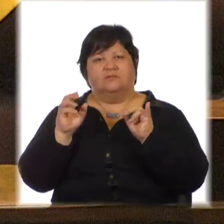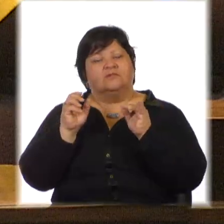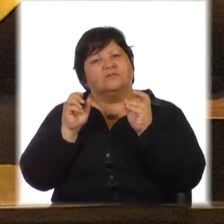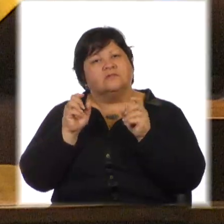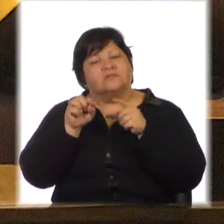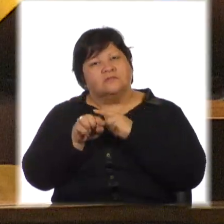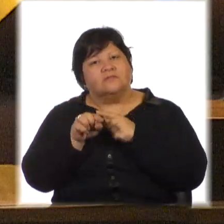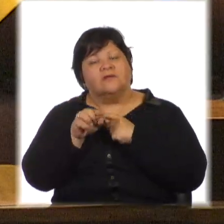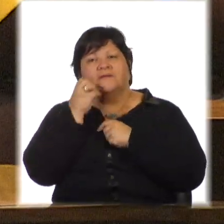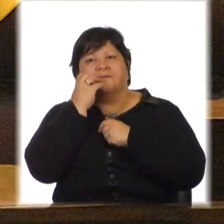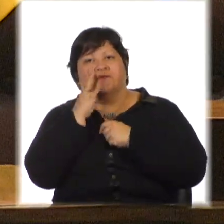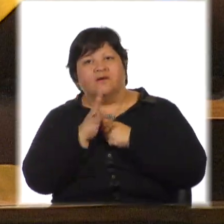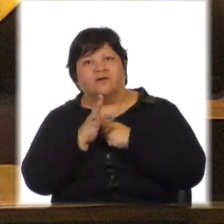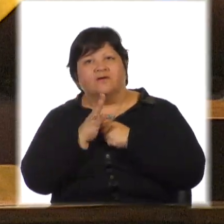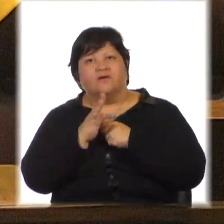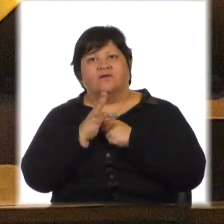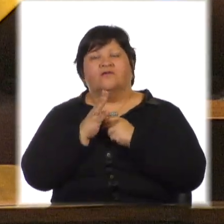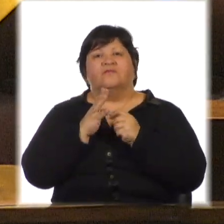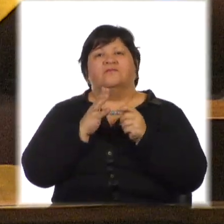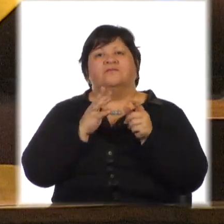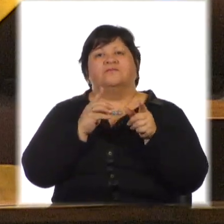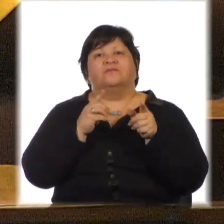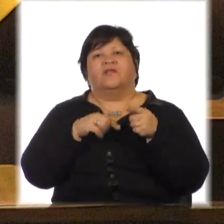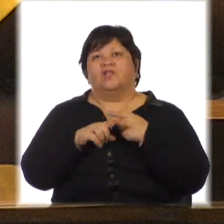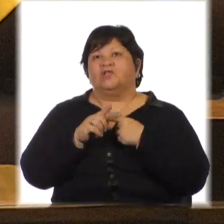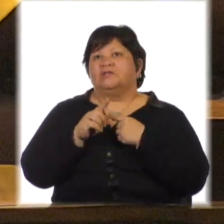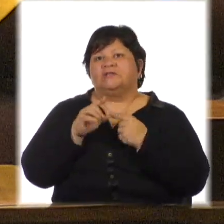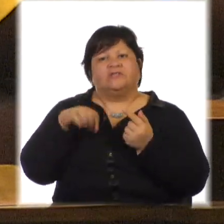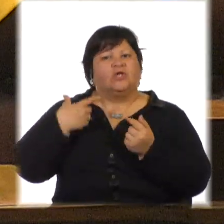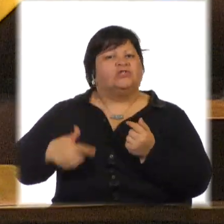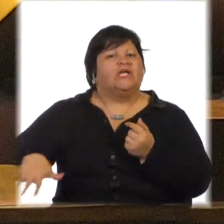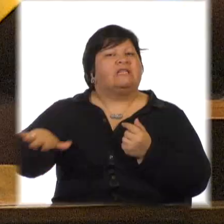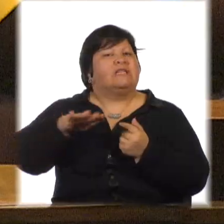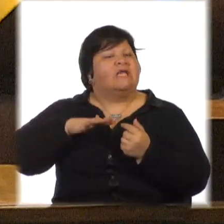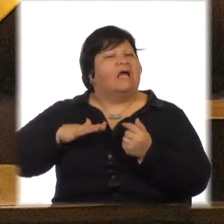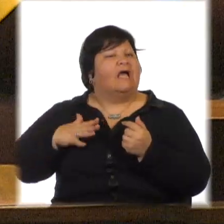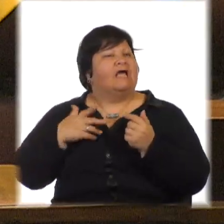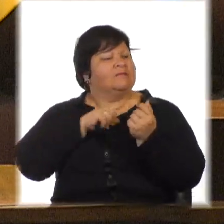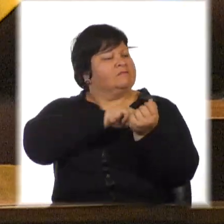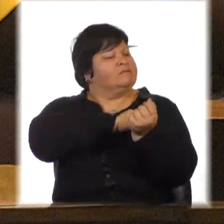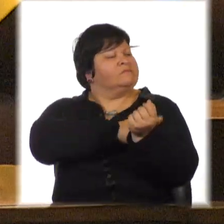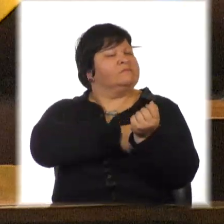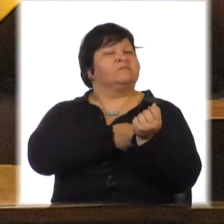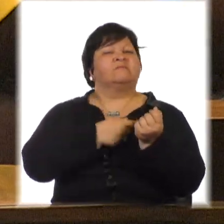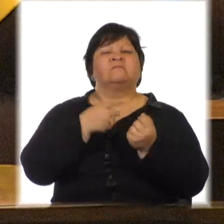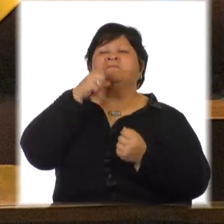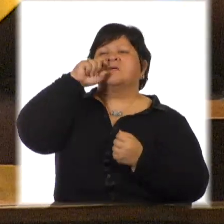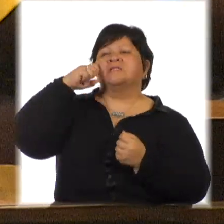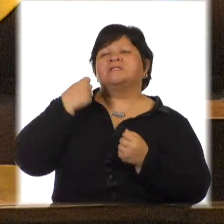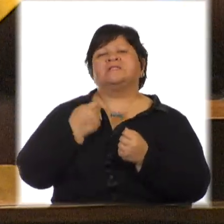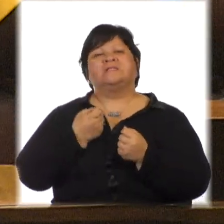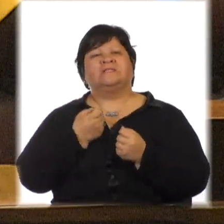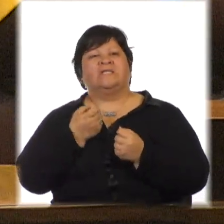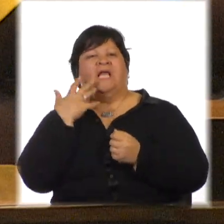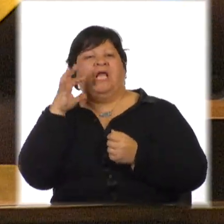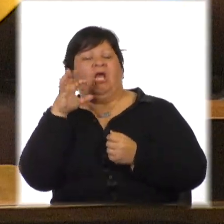Resultado de esos axiomas sociales, padecemos una sociedad culturalmente hegemónica, machista, clasista, racista, homófoba,